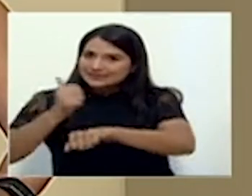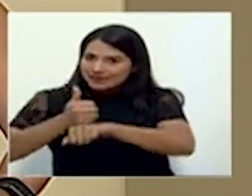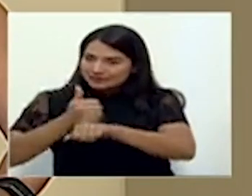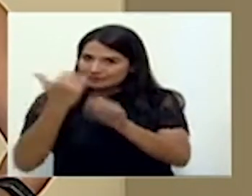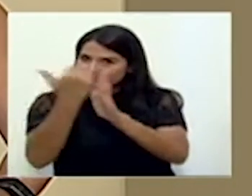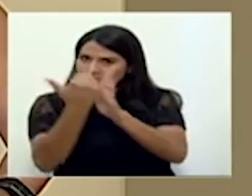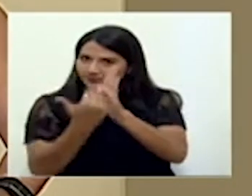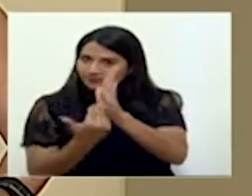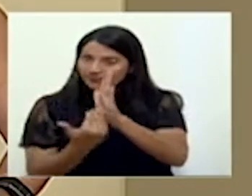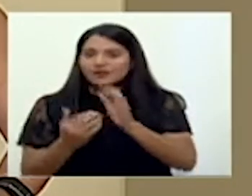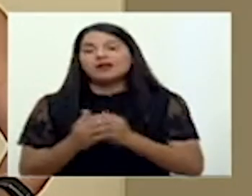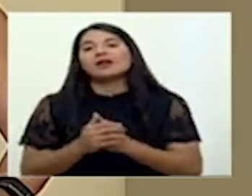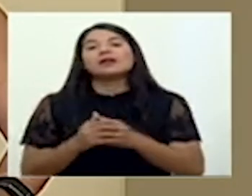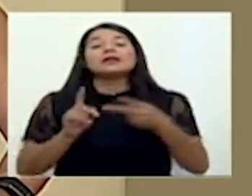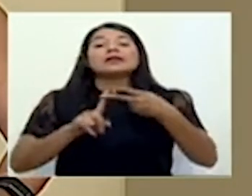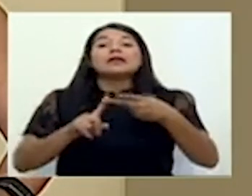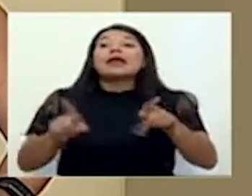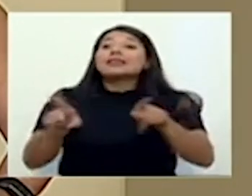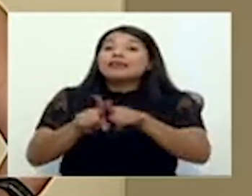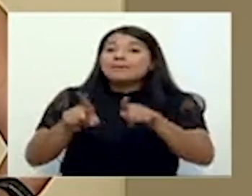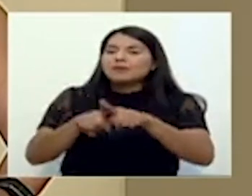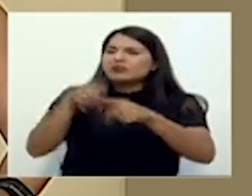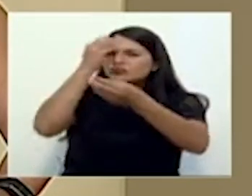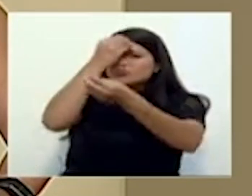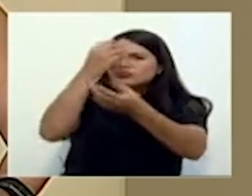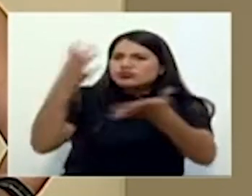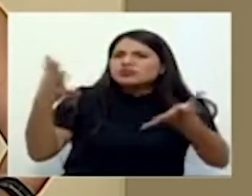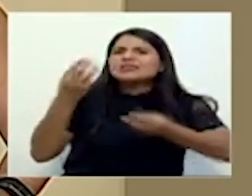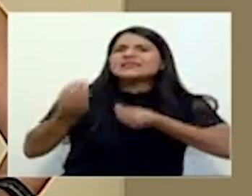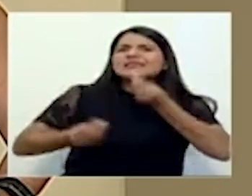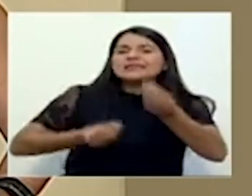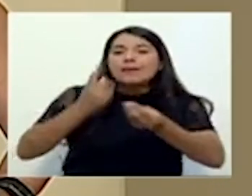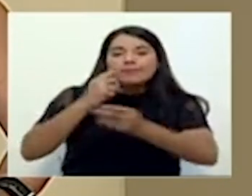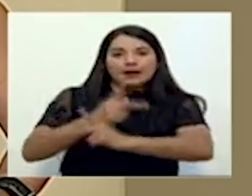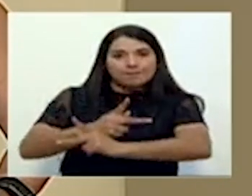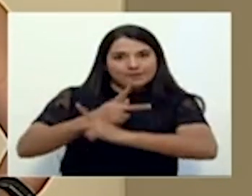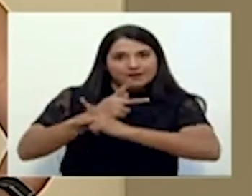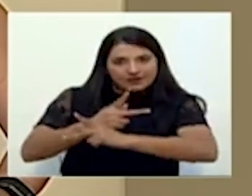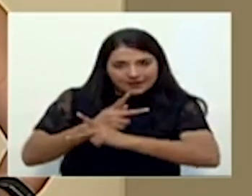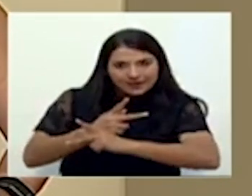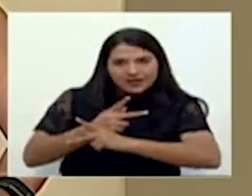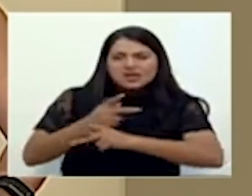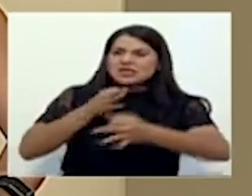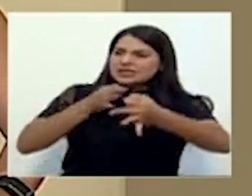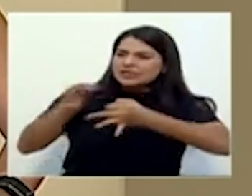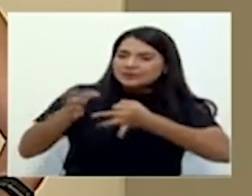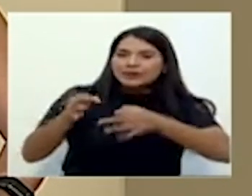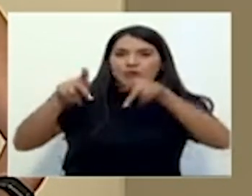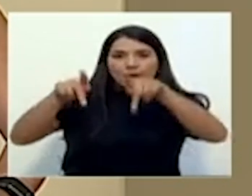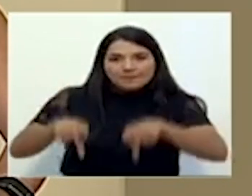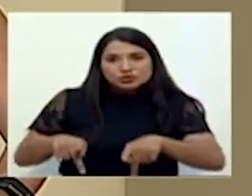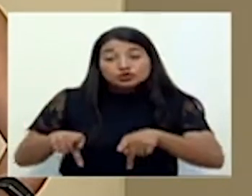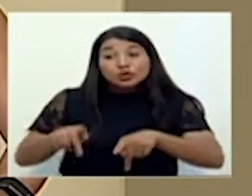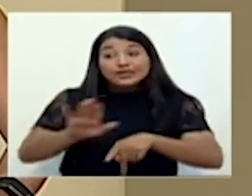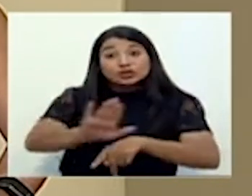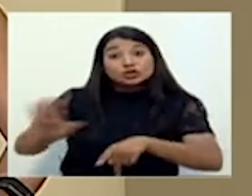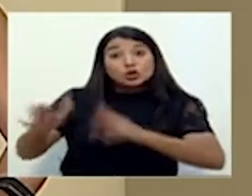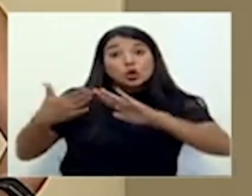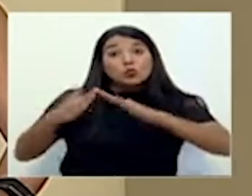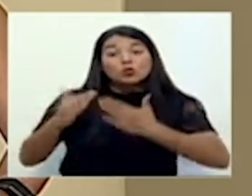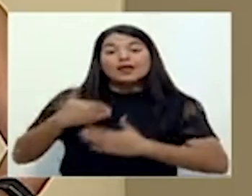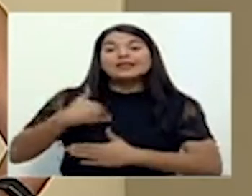difusión del mensaje de medidas preventivas, indicando a la población el riesgo temprano en que se encuentra su comunidad.